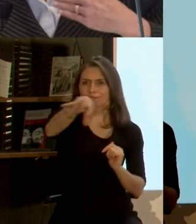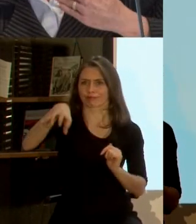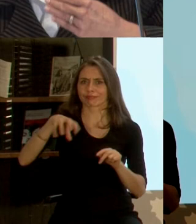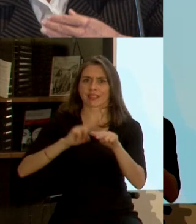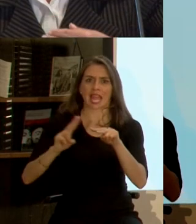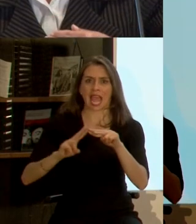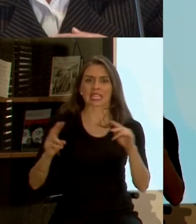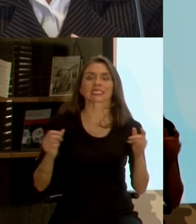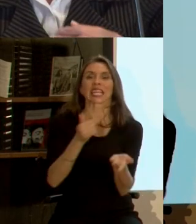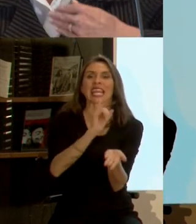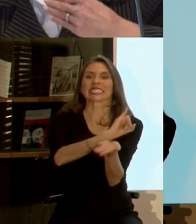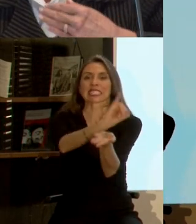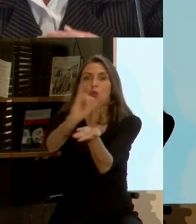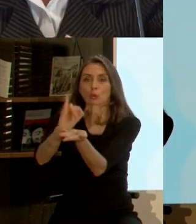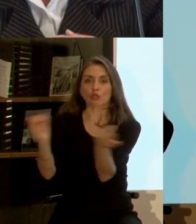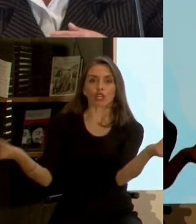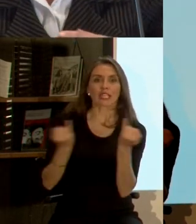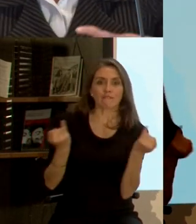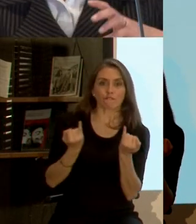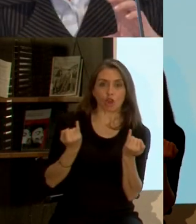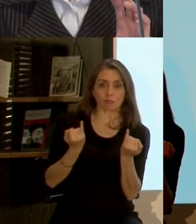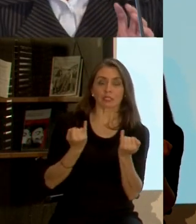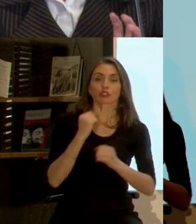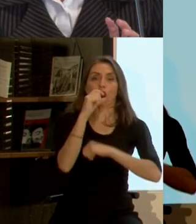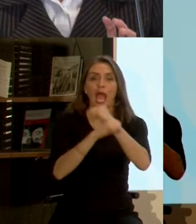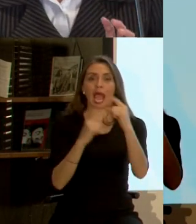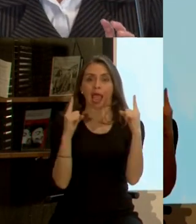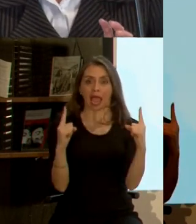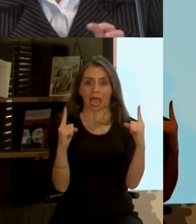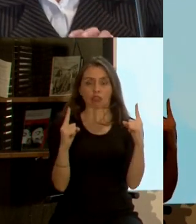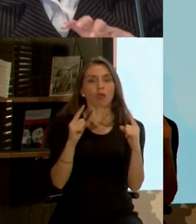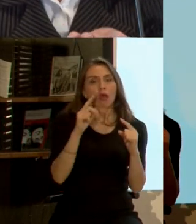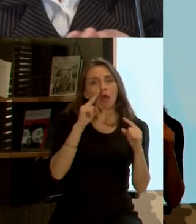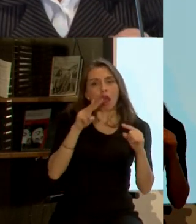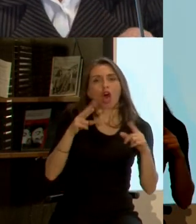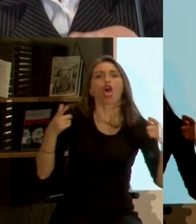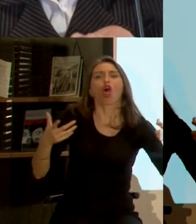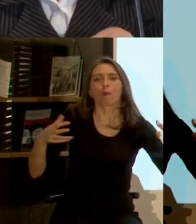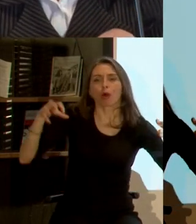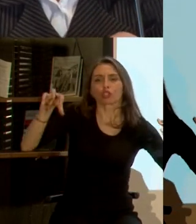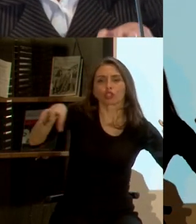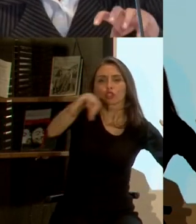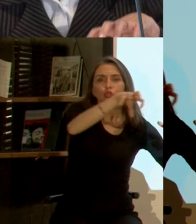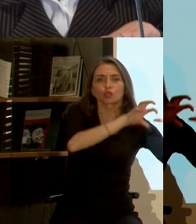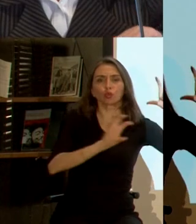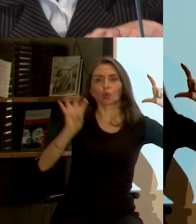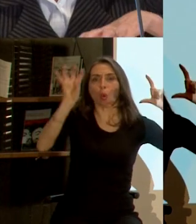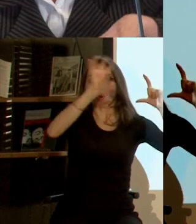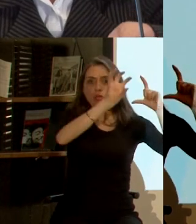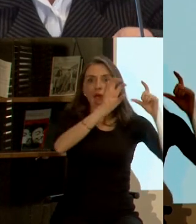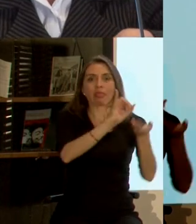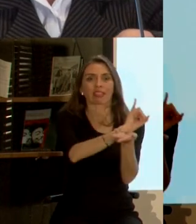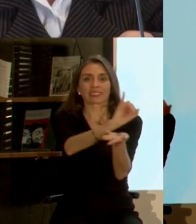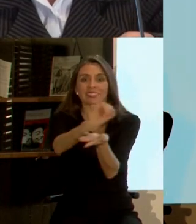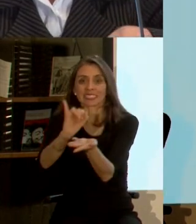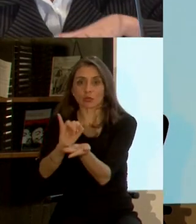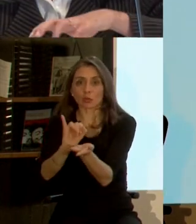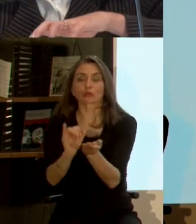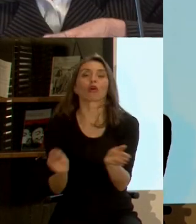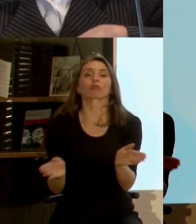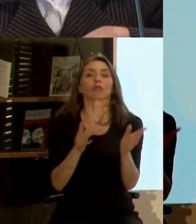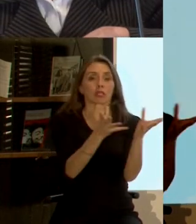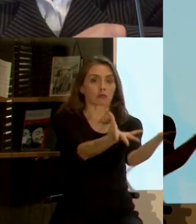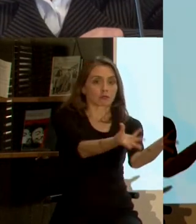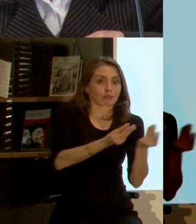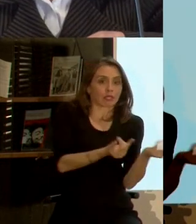todas maneras no se está pidiendo algo nuevo se hace un mapeo en cada ciudad de las instituciones para que haya una universidad